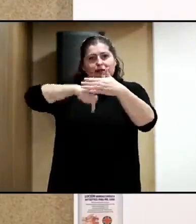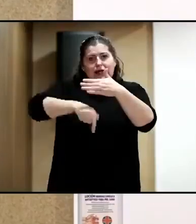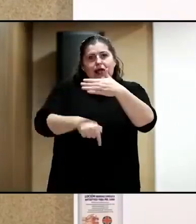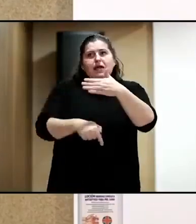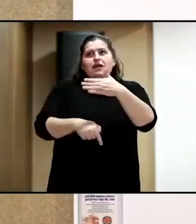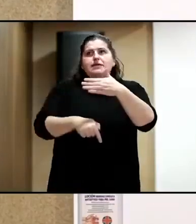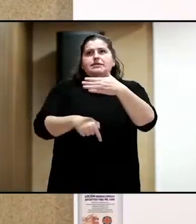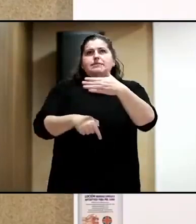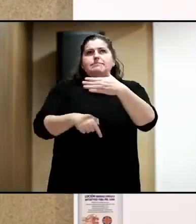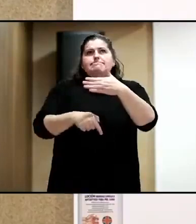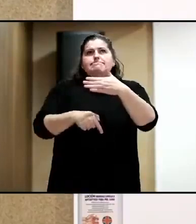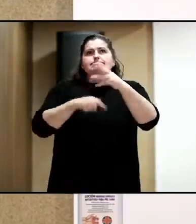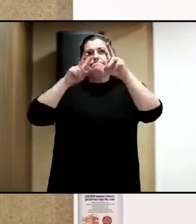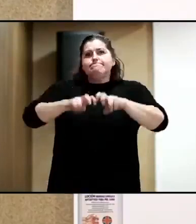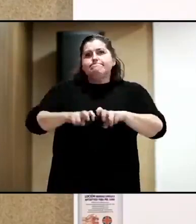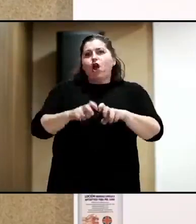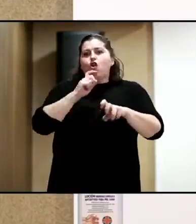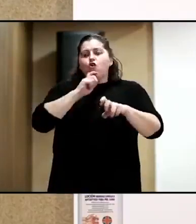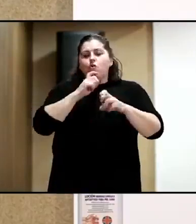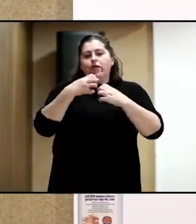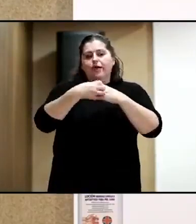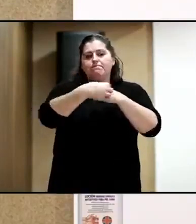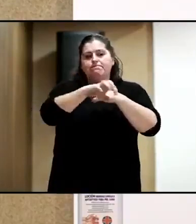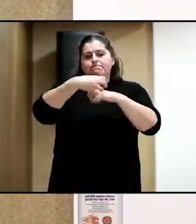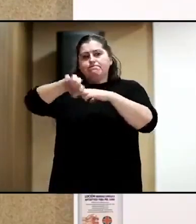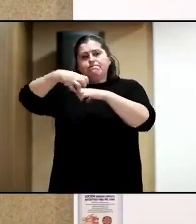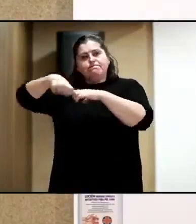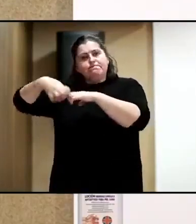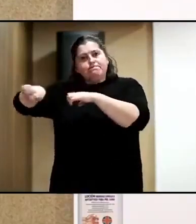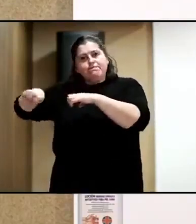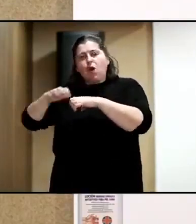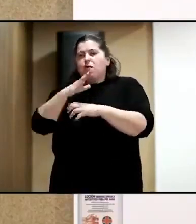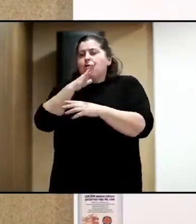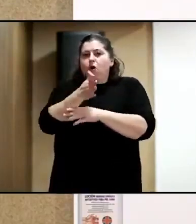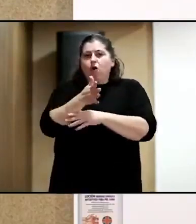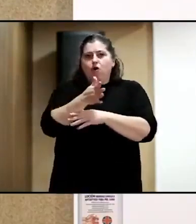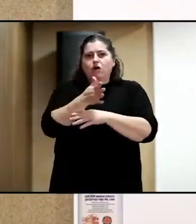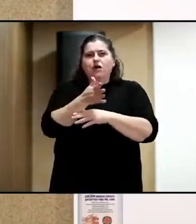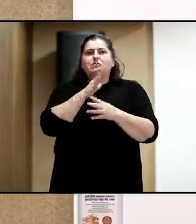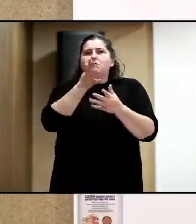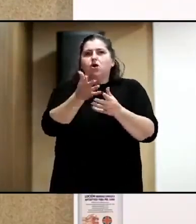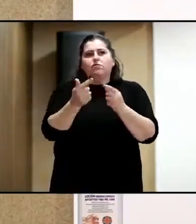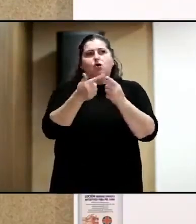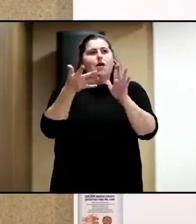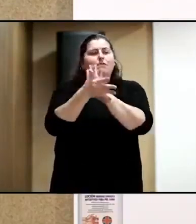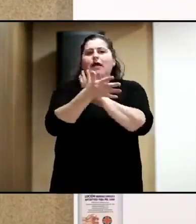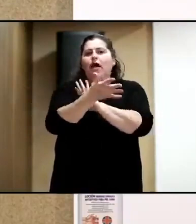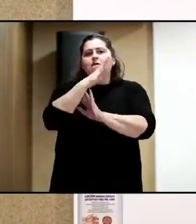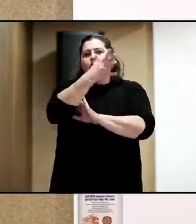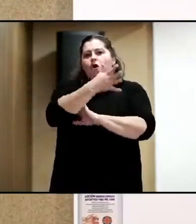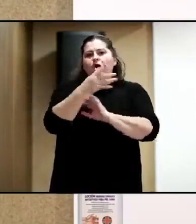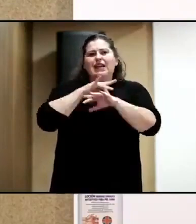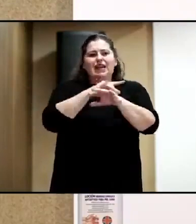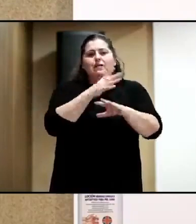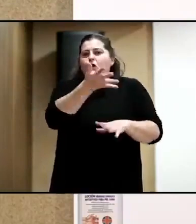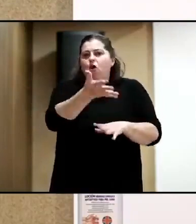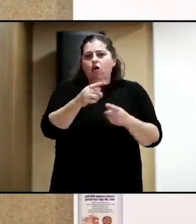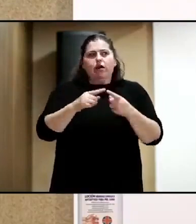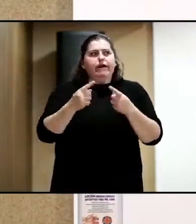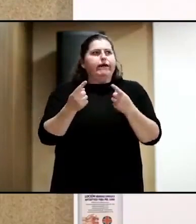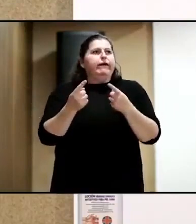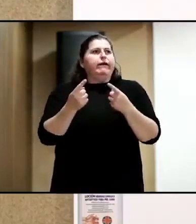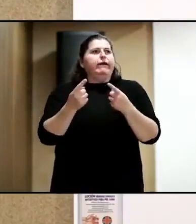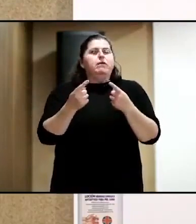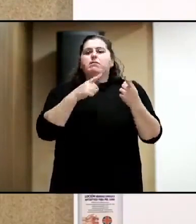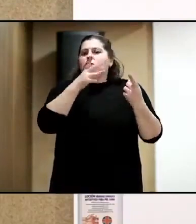hacer una disertación del porqué de la guía, porqué en un momento dado vimos que había